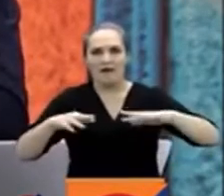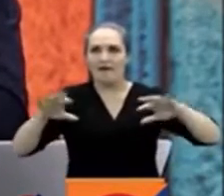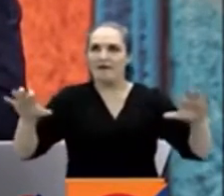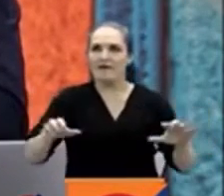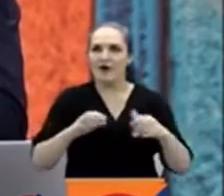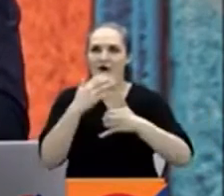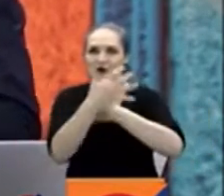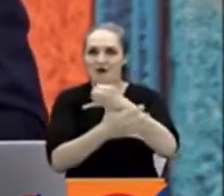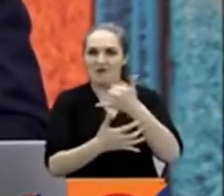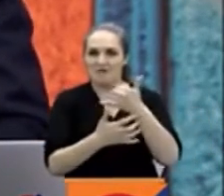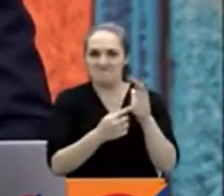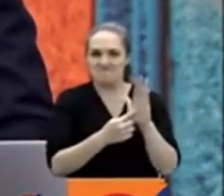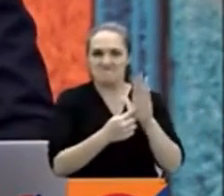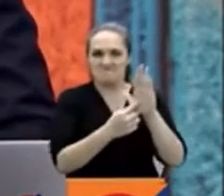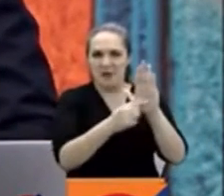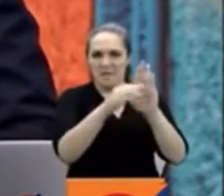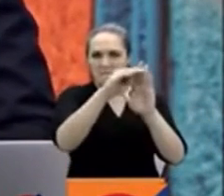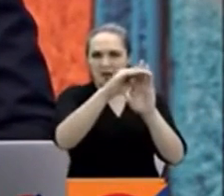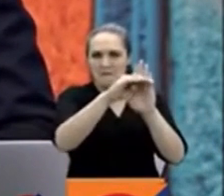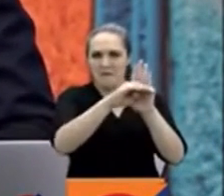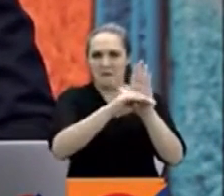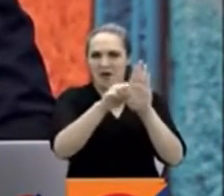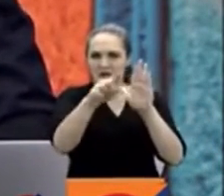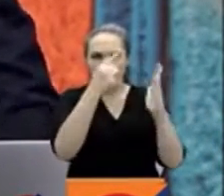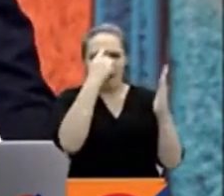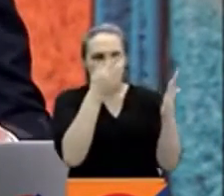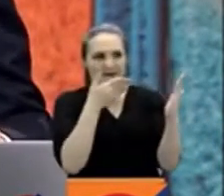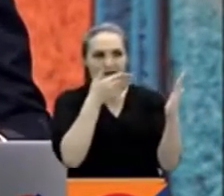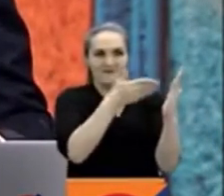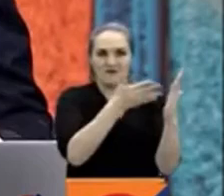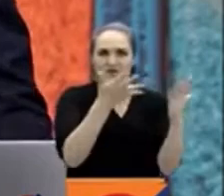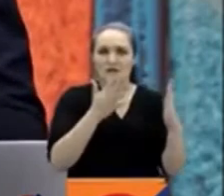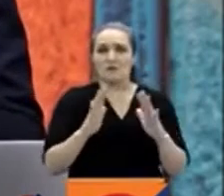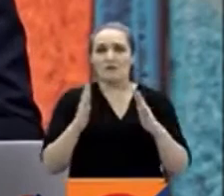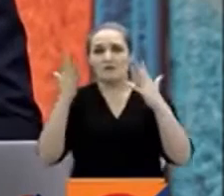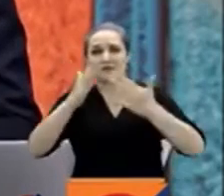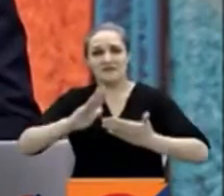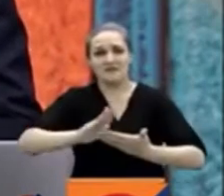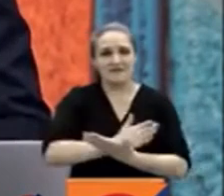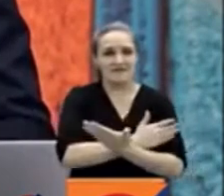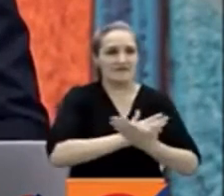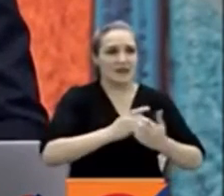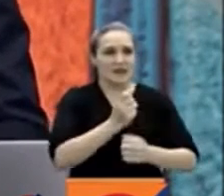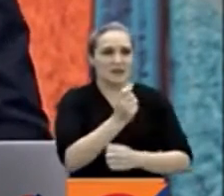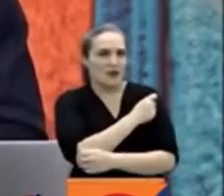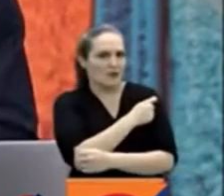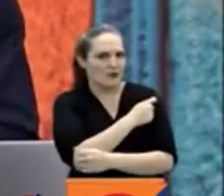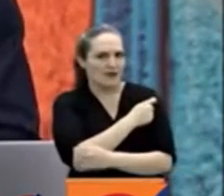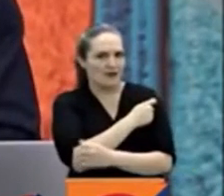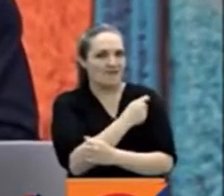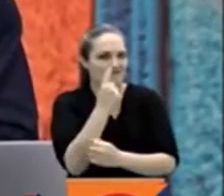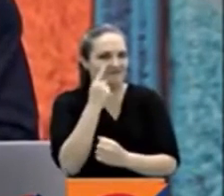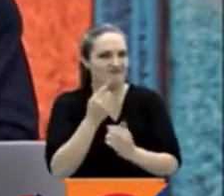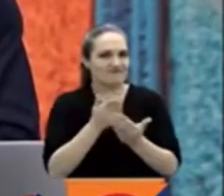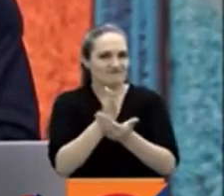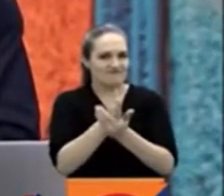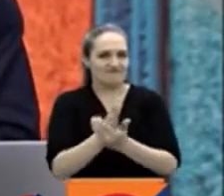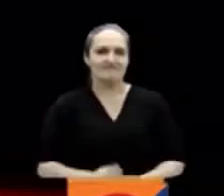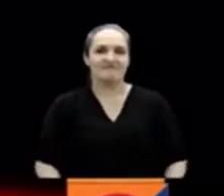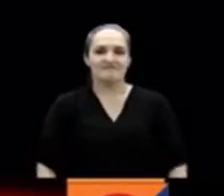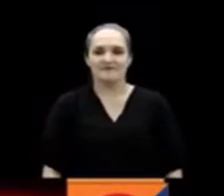Por ello preparamos una nutrida agenda para que usted se programe música, festivales y tatuajes hacen parte de la programación.